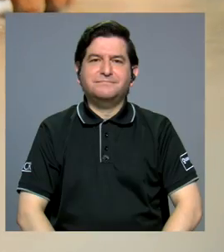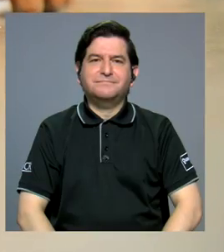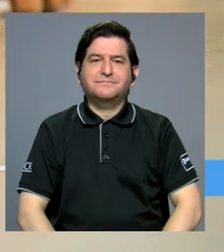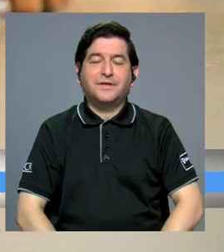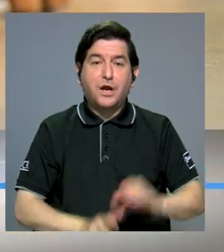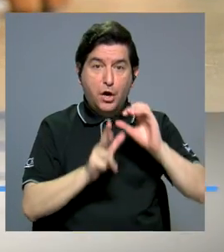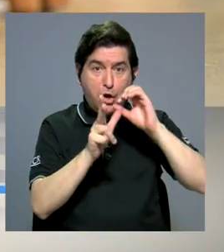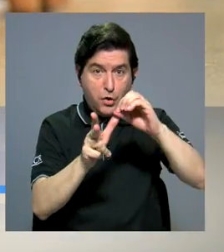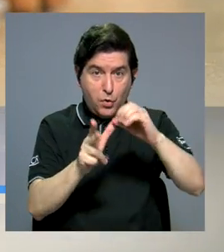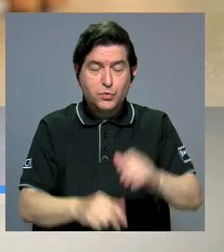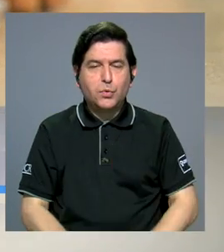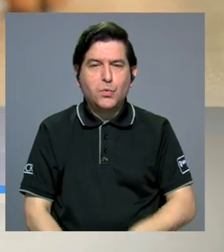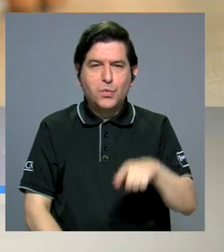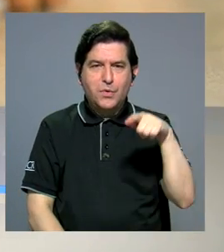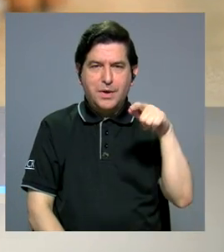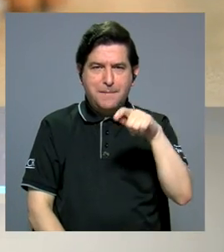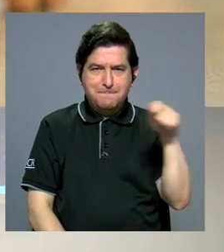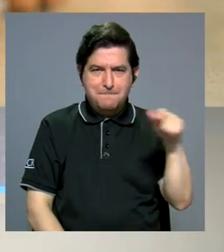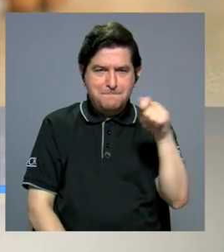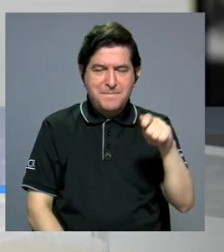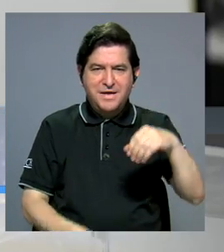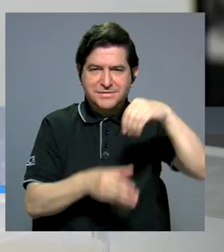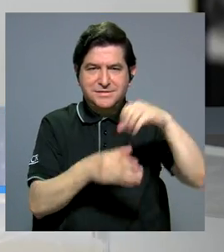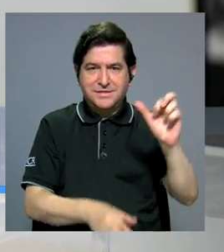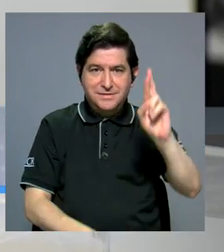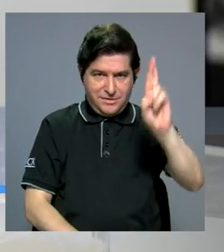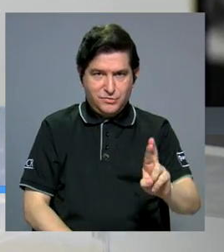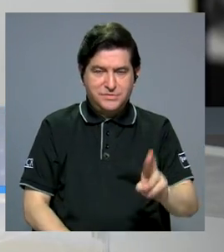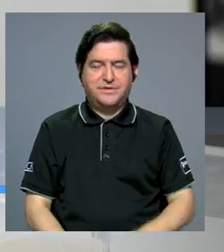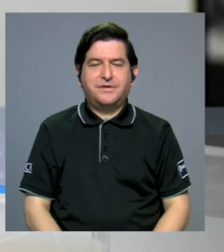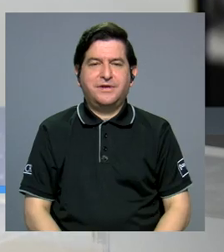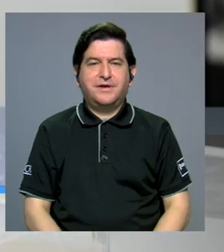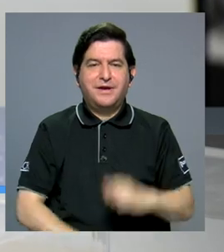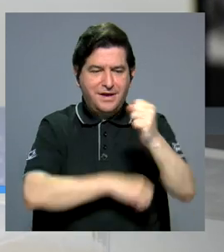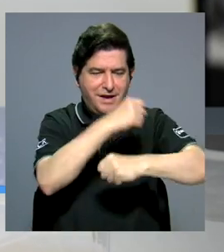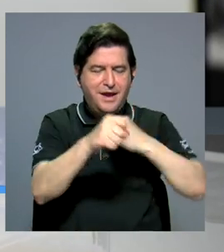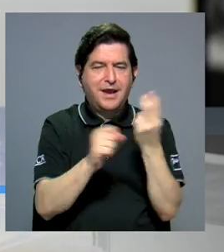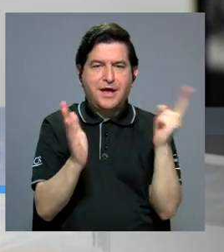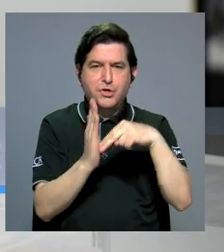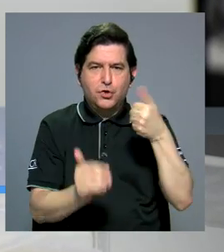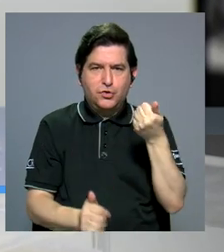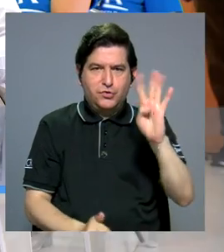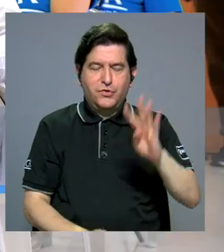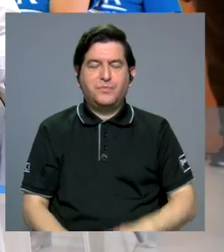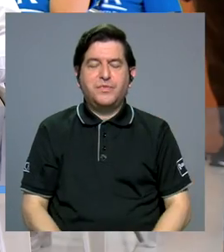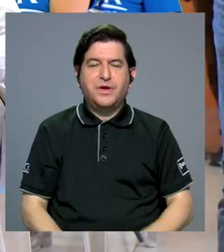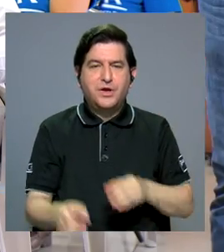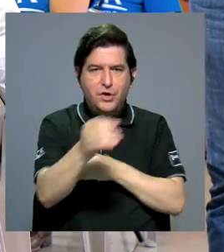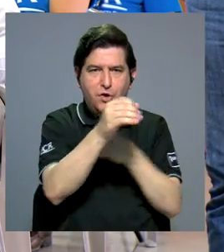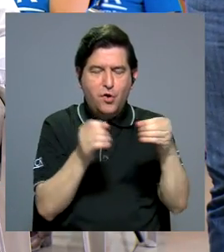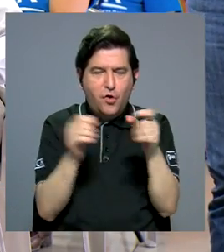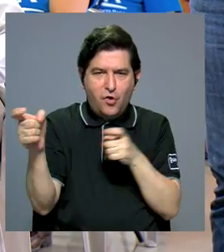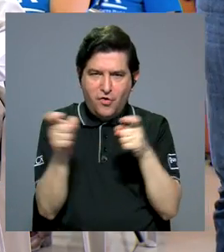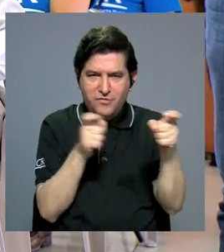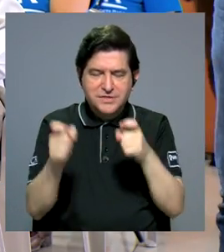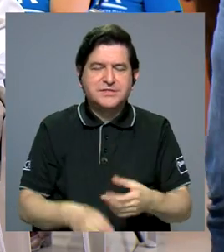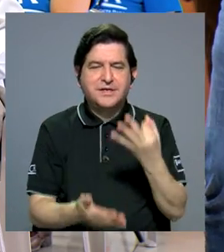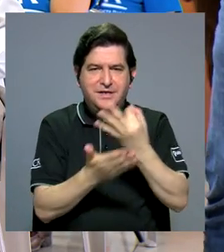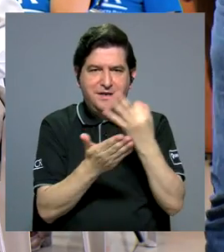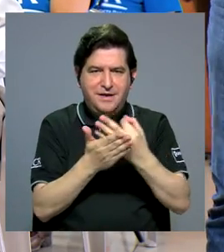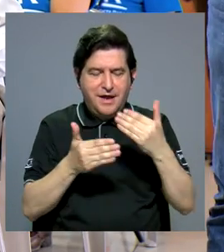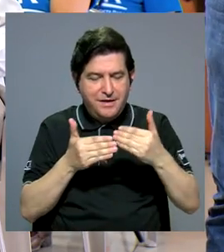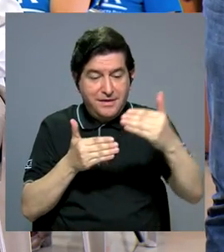En octubre se celebra el mes del ahorro en Costa Rica, por lo que desde el año 2014 la Oficina de Administración